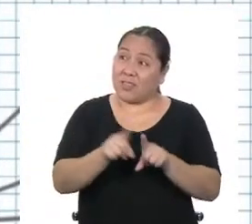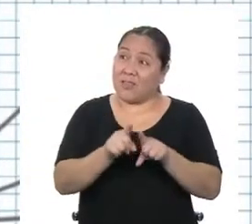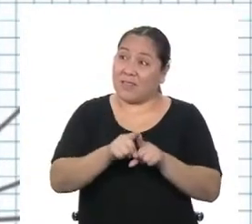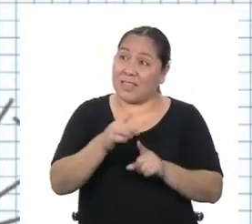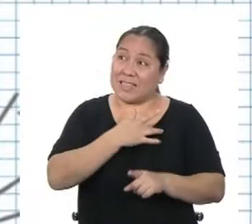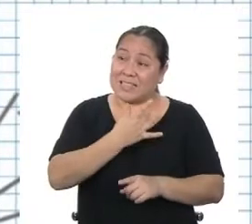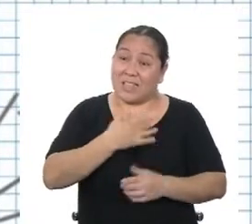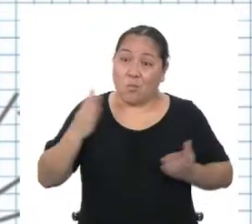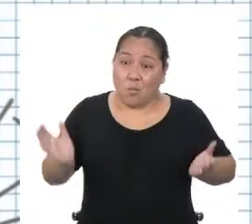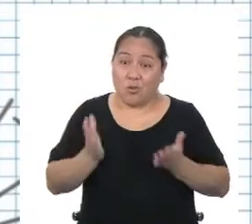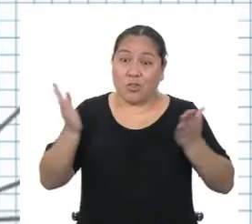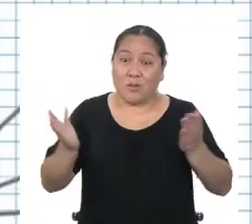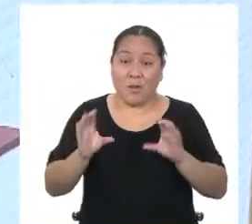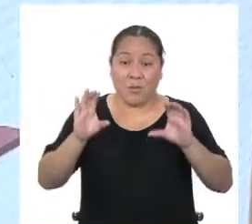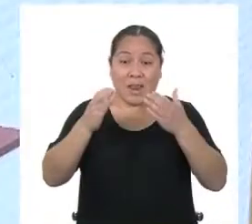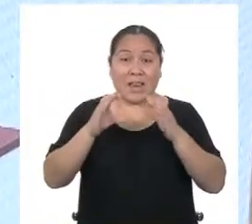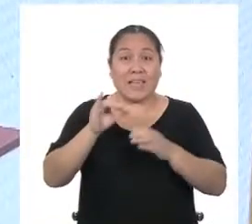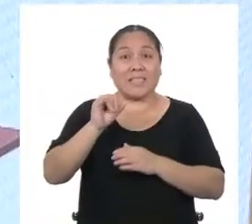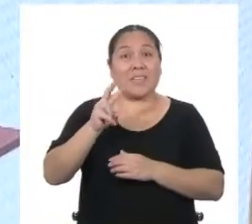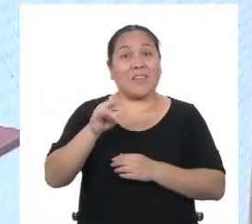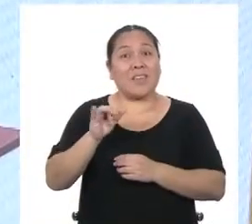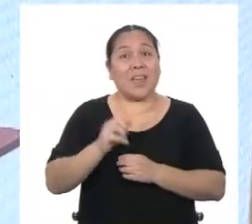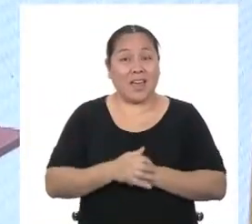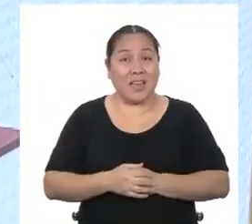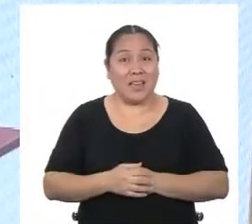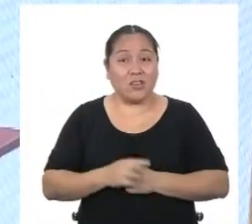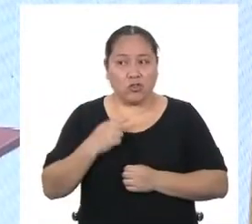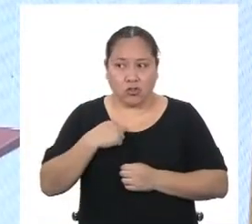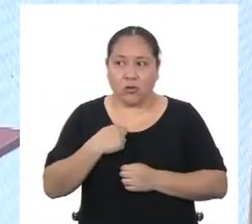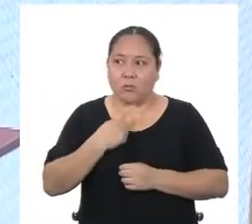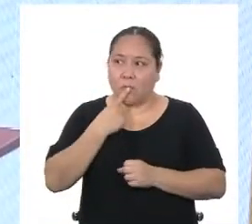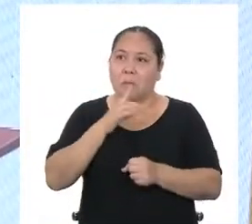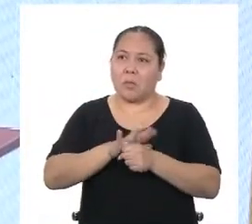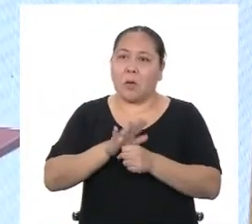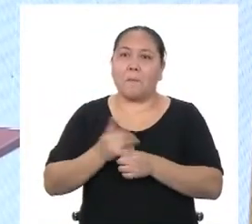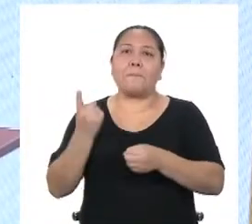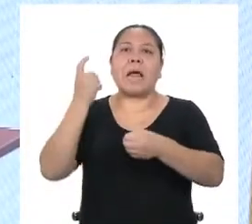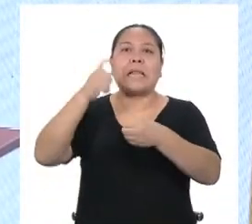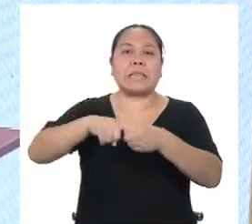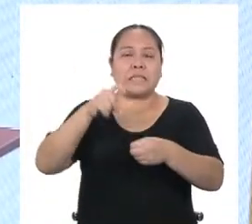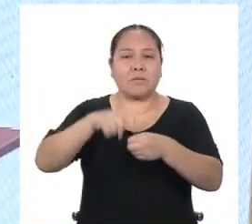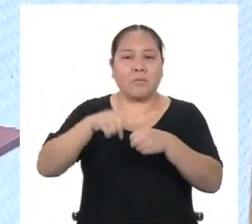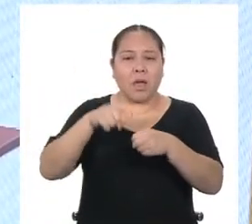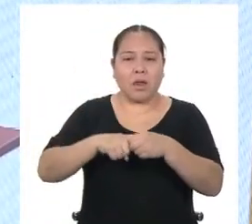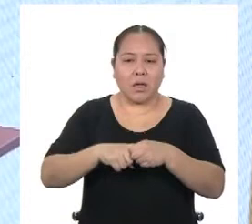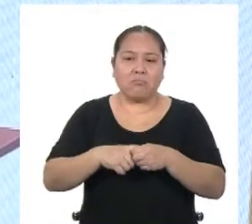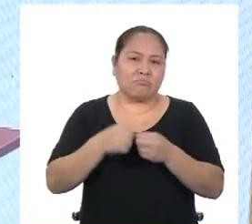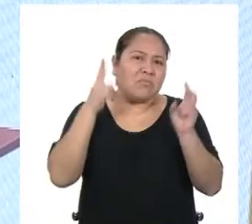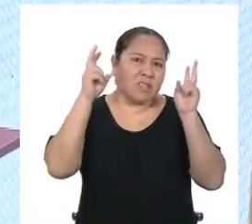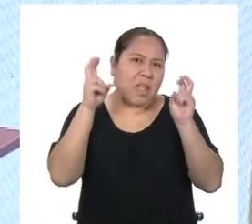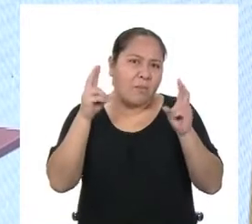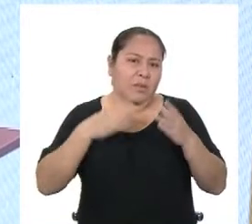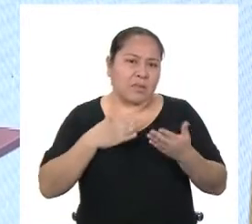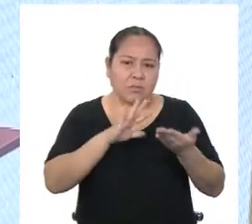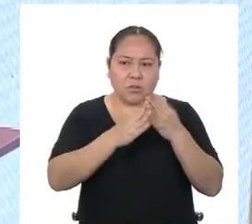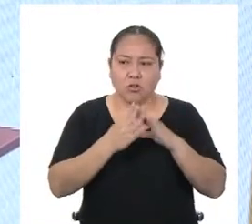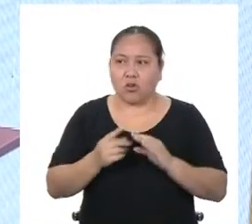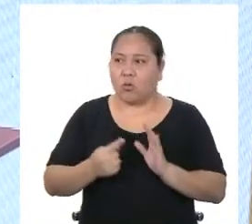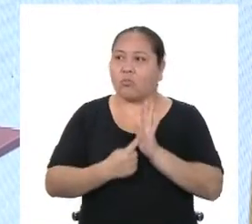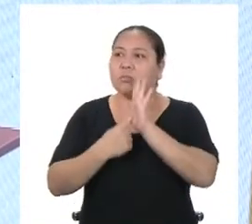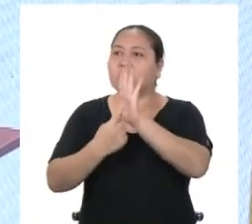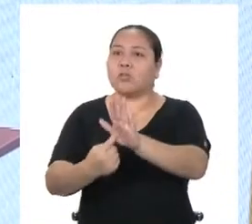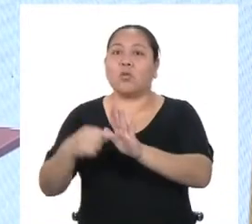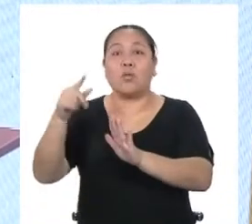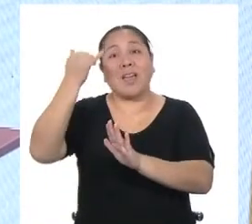motivado por las clases de Cívica? Yo me he prometido participar de forma activa en los asuntos públicos de mi barrio. Por eso, presenté una propuesta a la